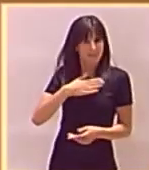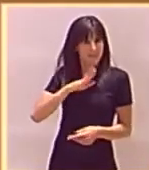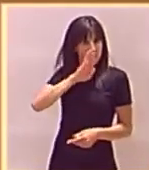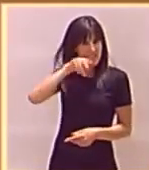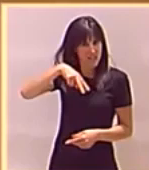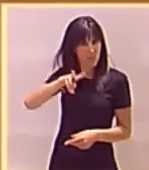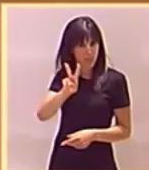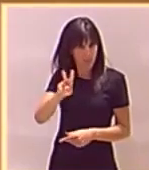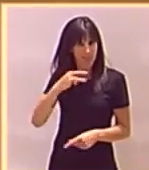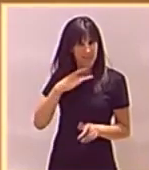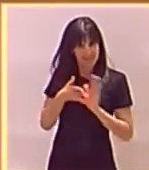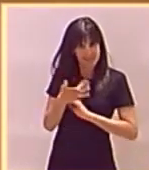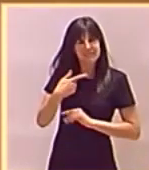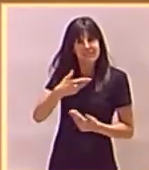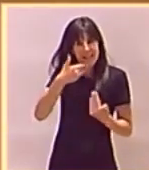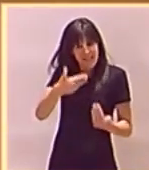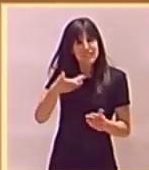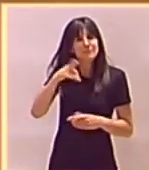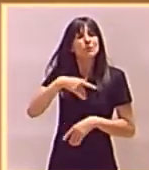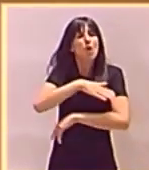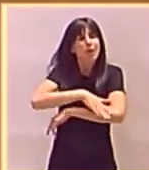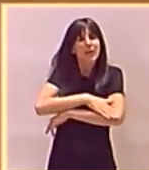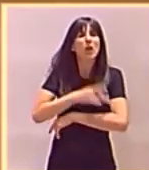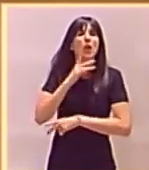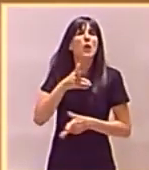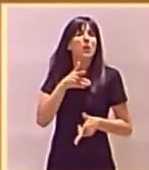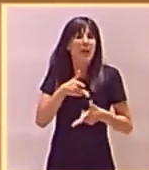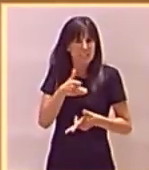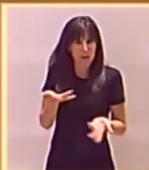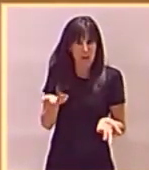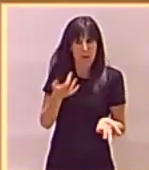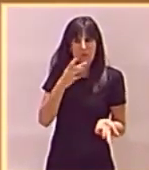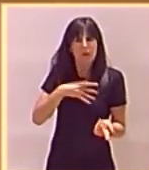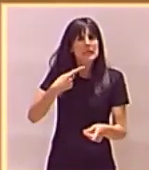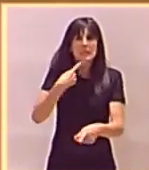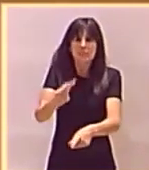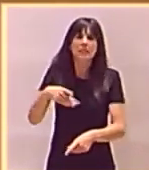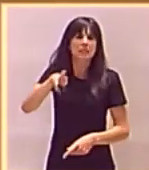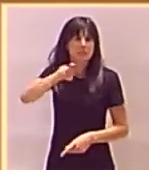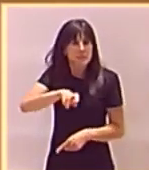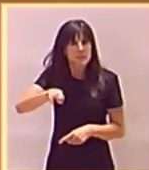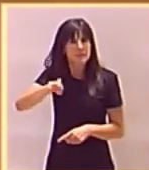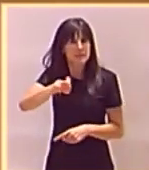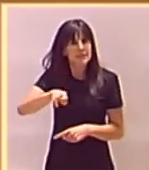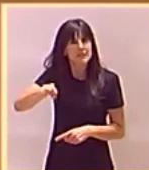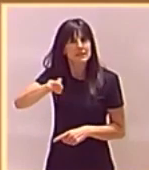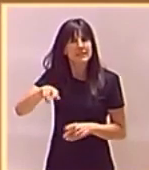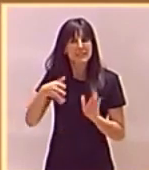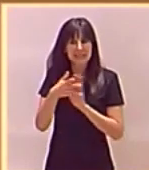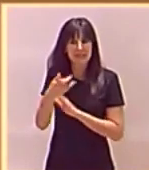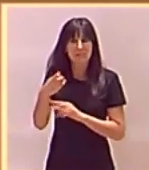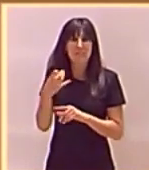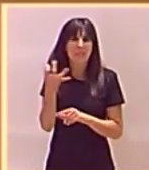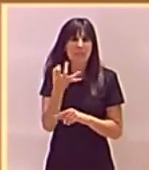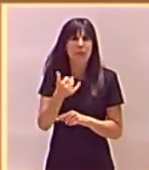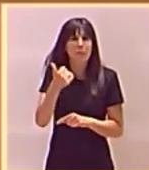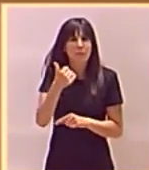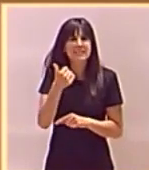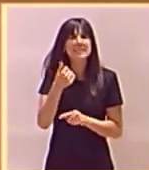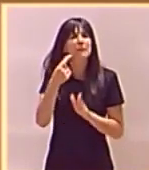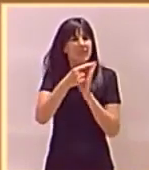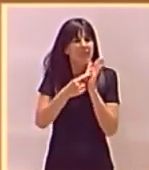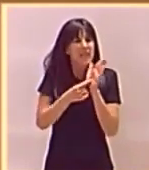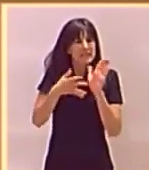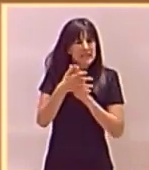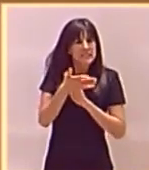Nacionalista Vasco y desde el propio Gobierno Vasco, porque hemos dicho en repetidas ocasiones que más que emplear medidas coercitivas